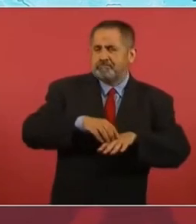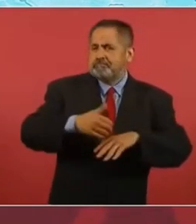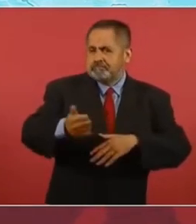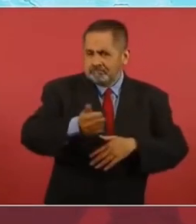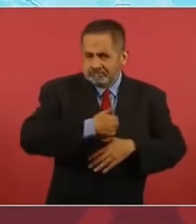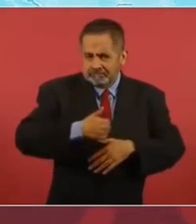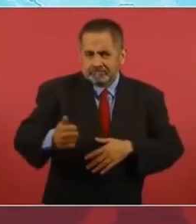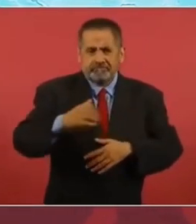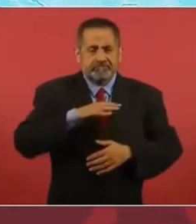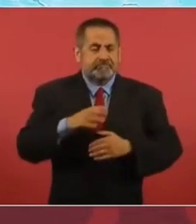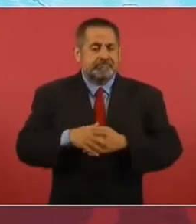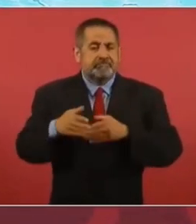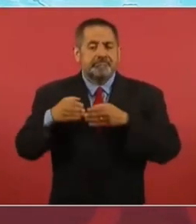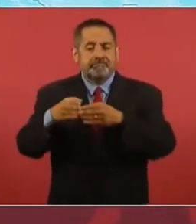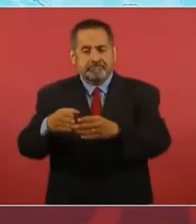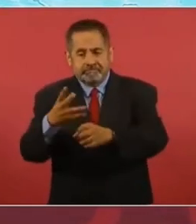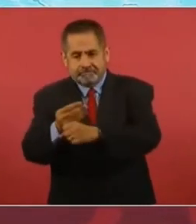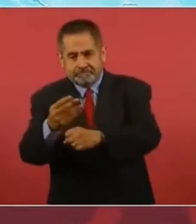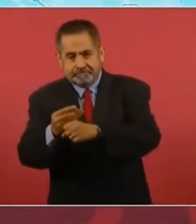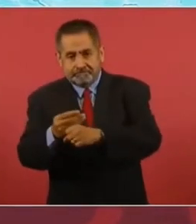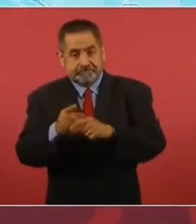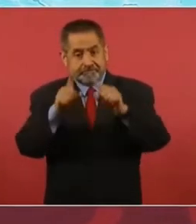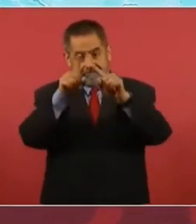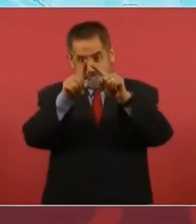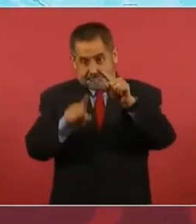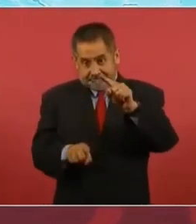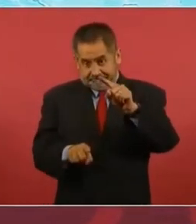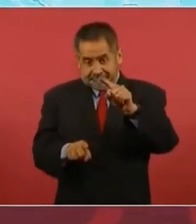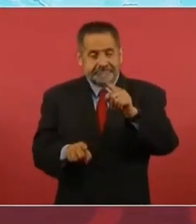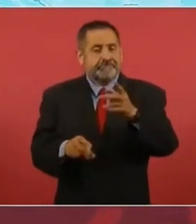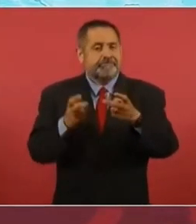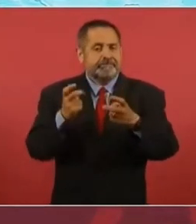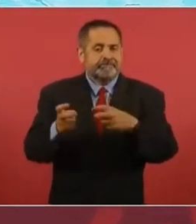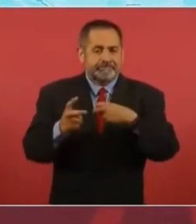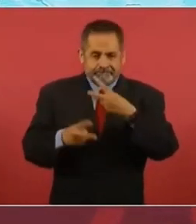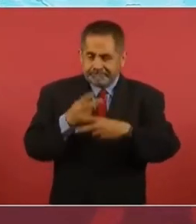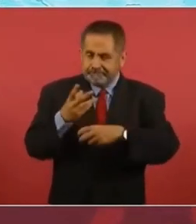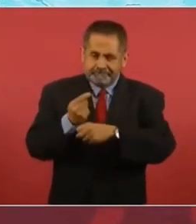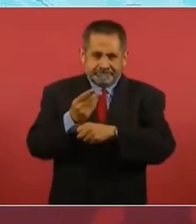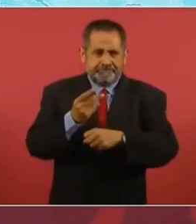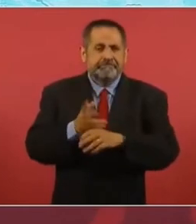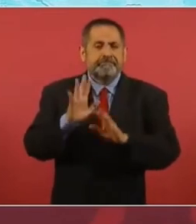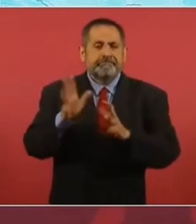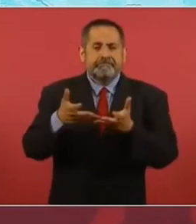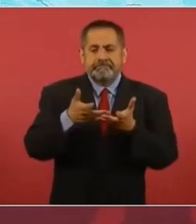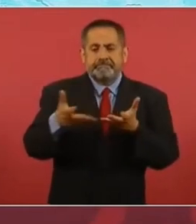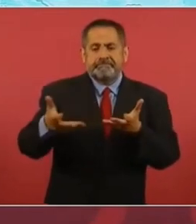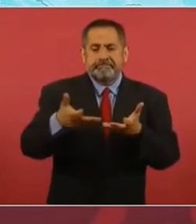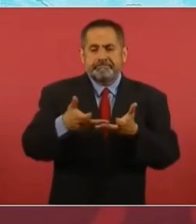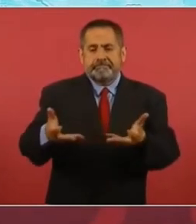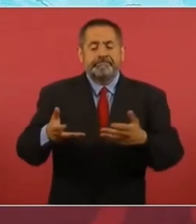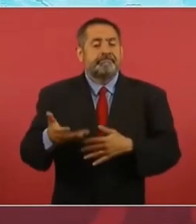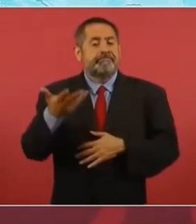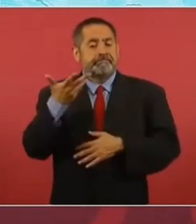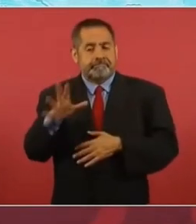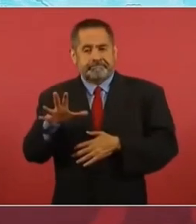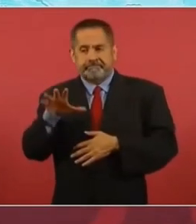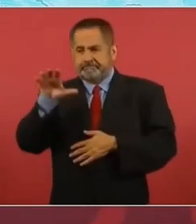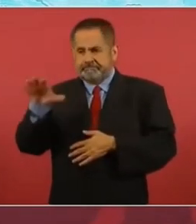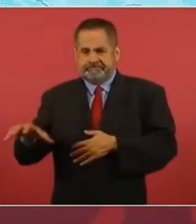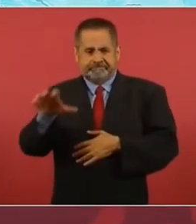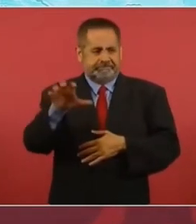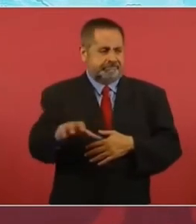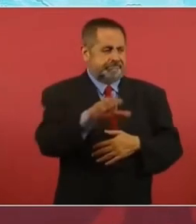Y aquí en este corredor vamos a desarrollar, ya tenemos la tierra, 10 parques industriales.